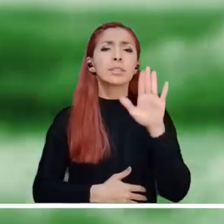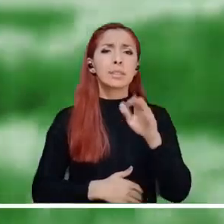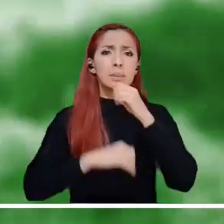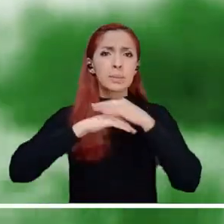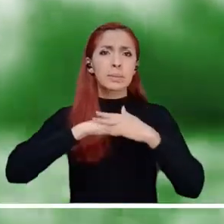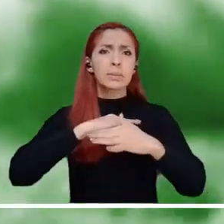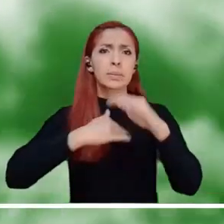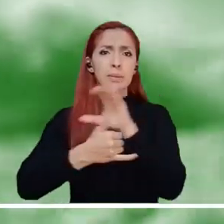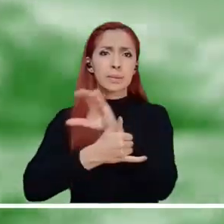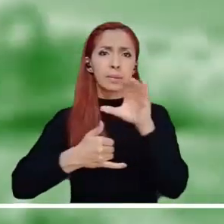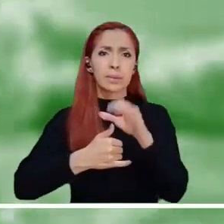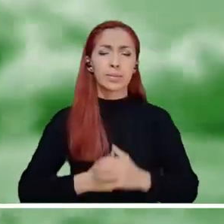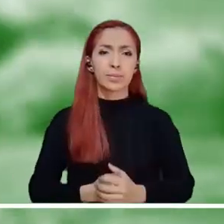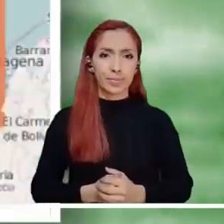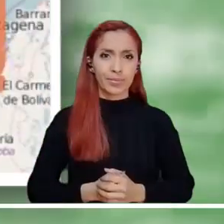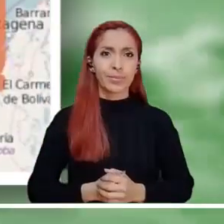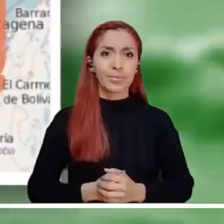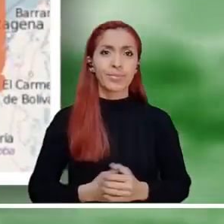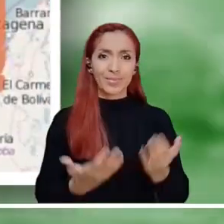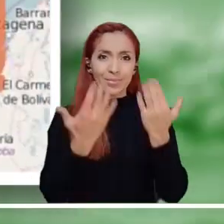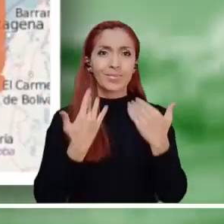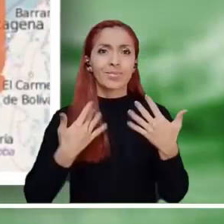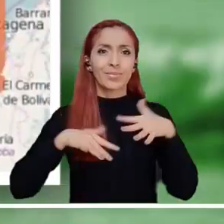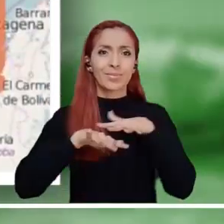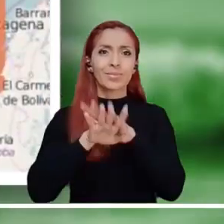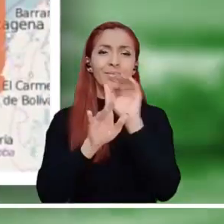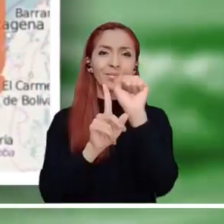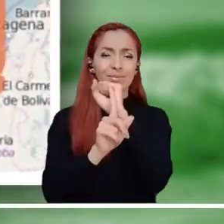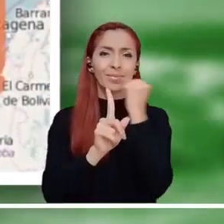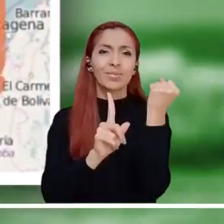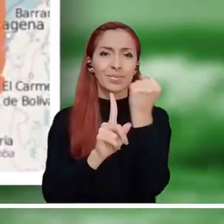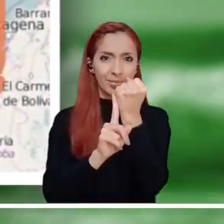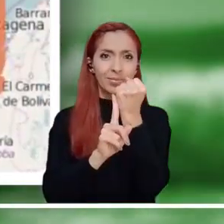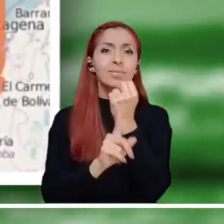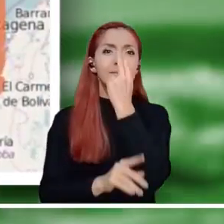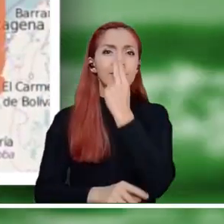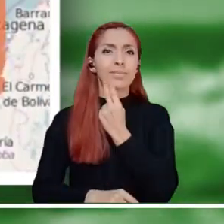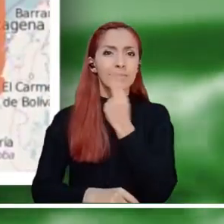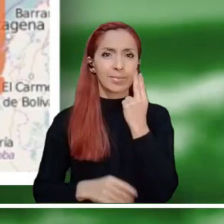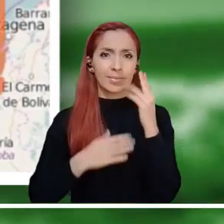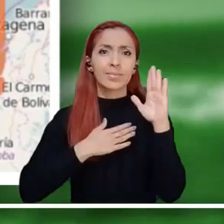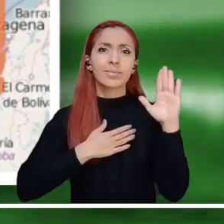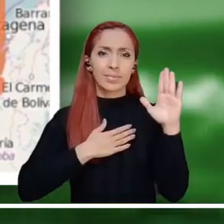Alerta naranja por tiempo lluvioso al occidente del Mar Caribe.